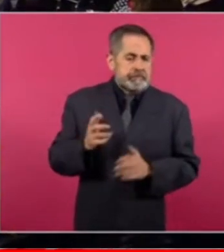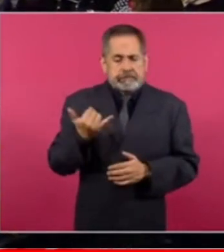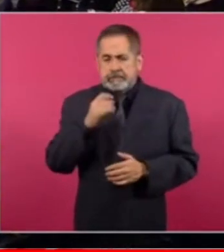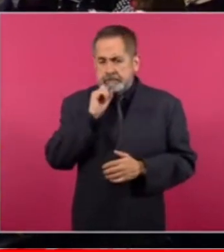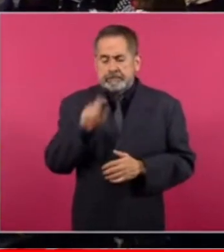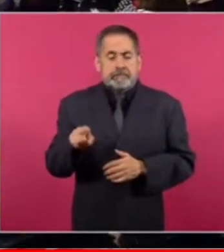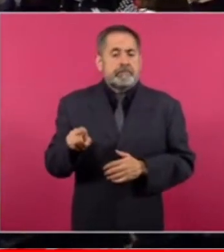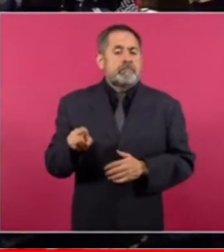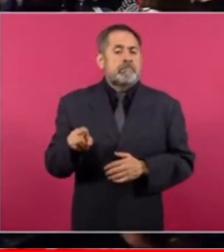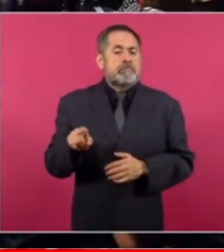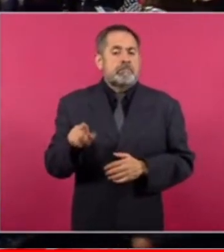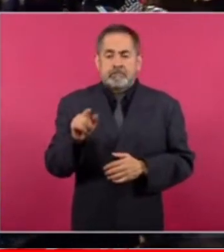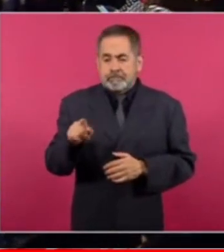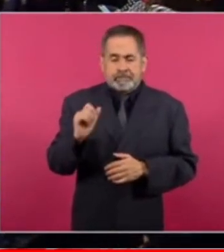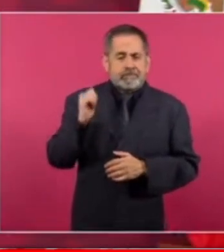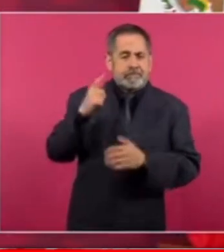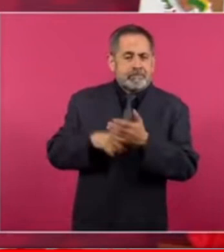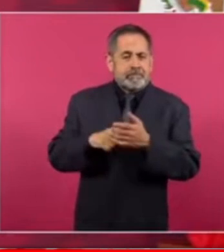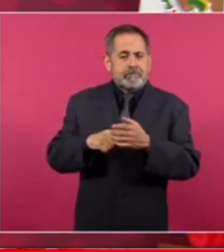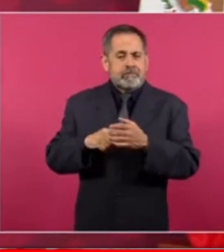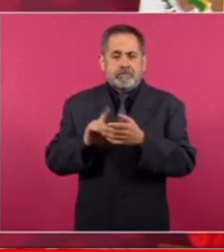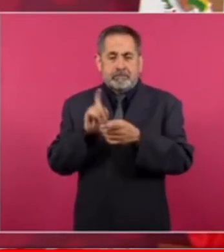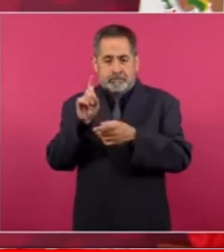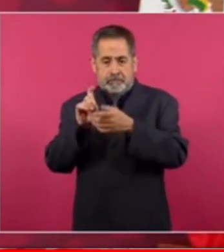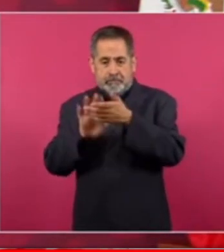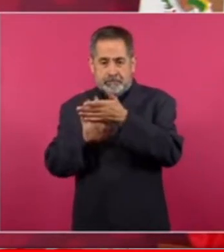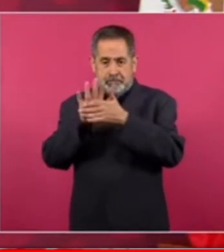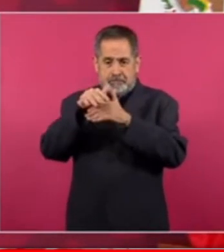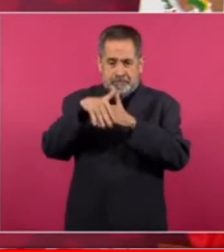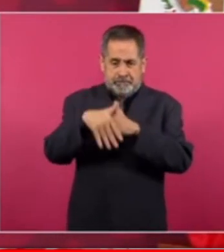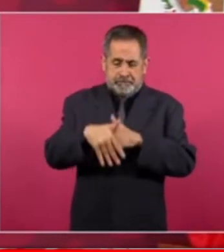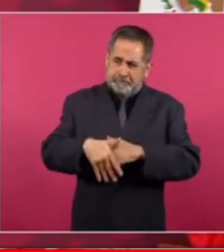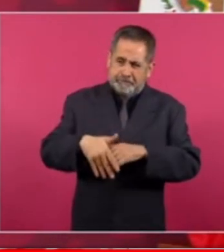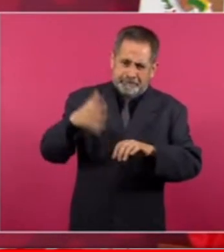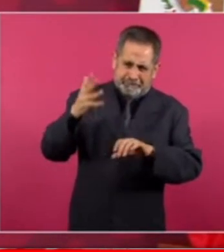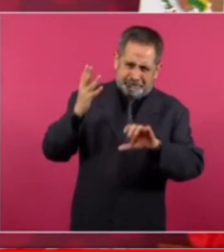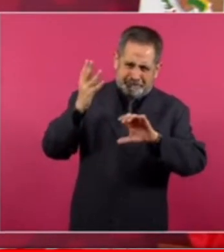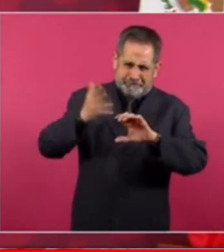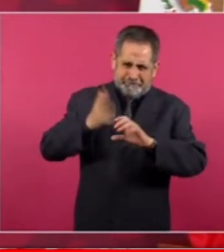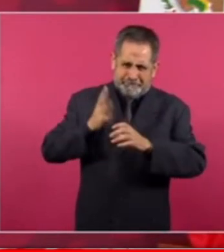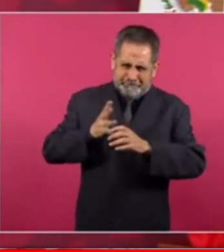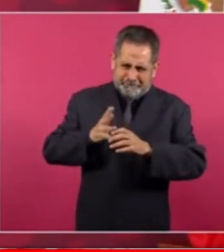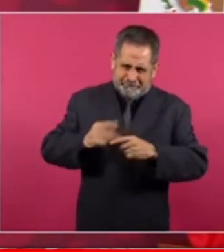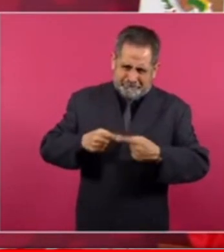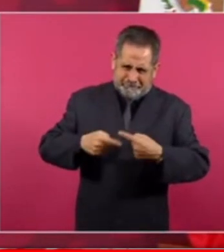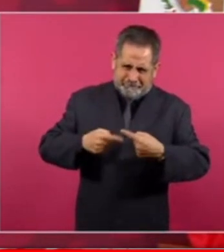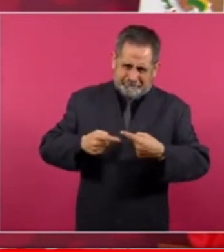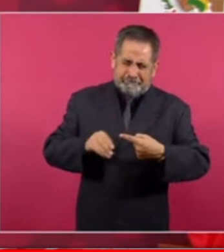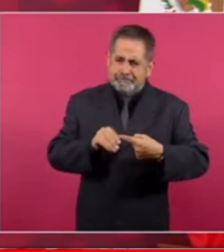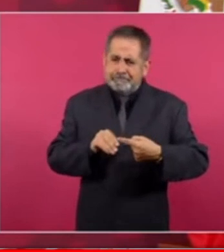hidroeléctrica y generar energía en